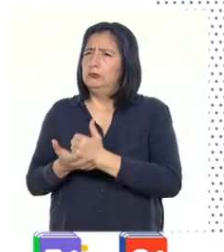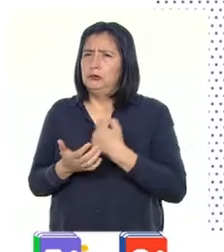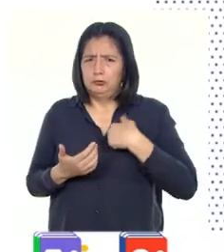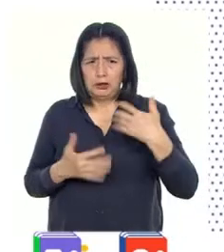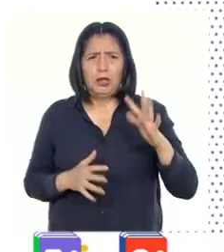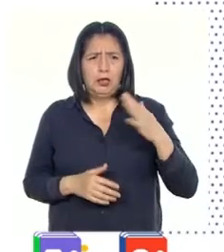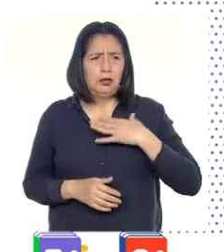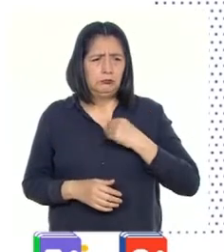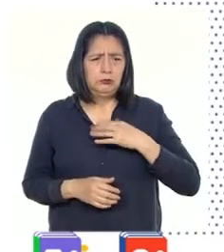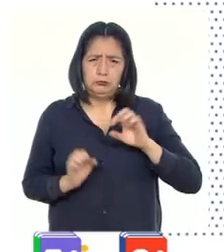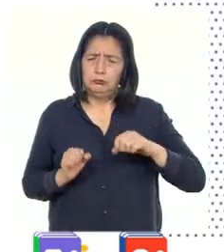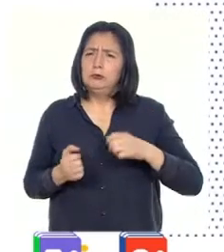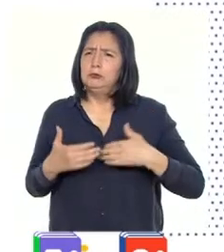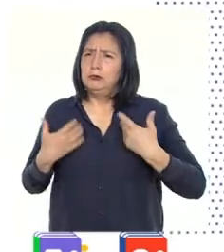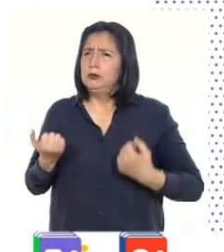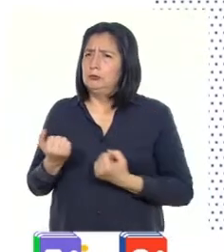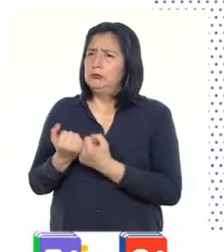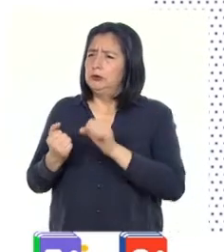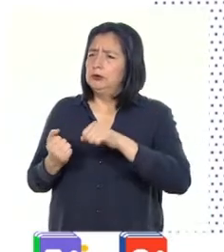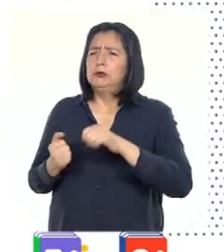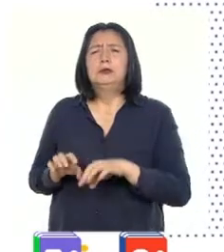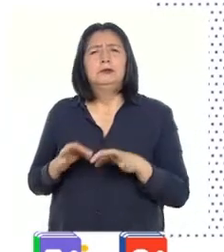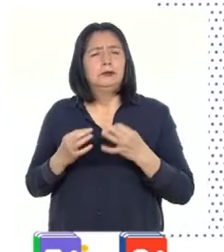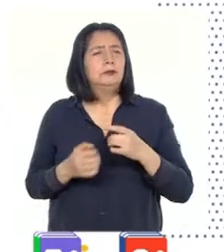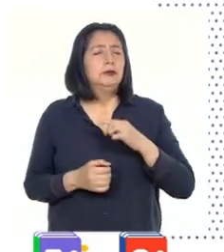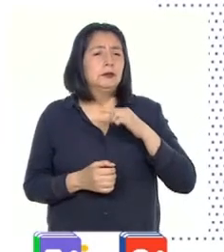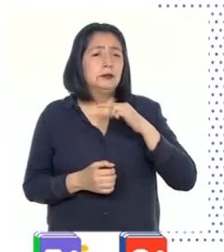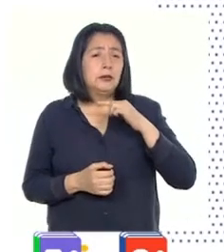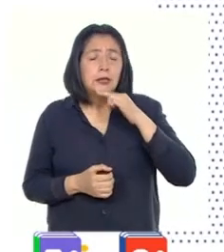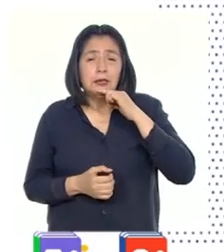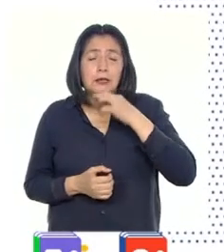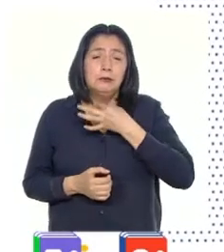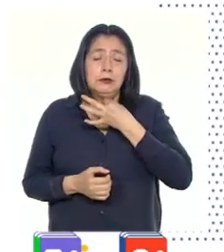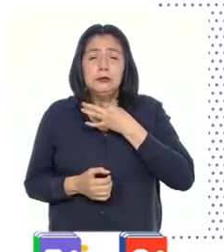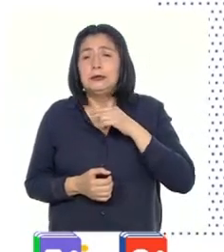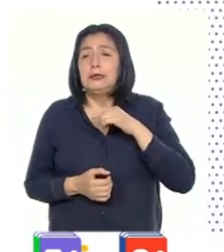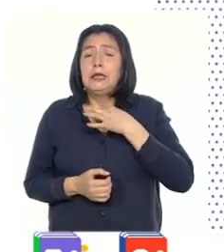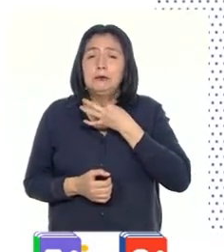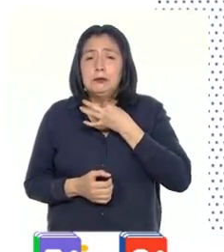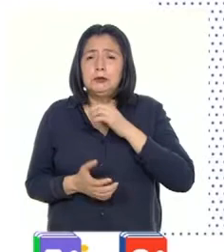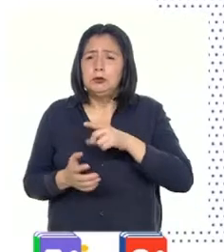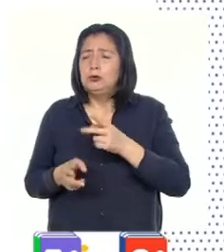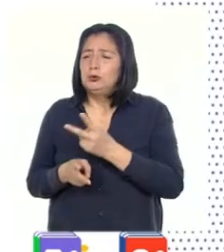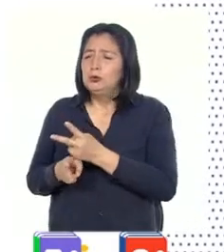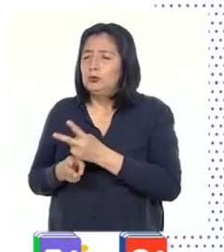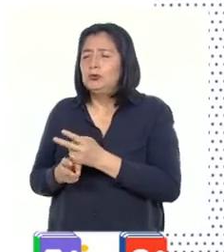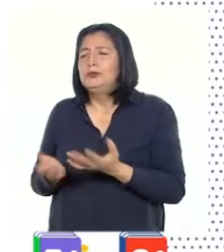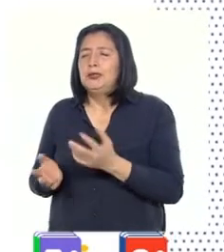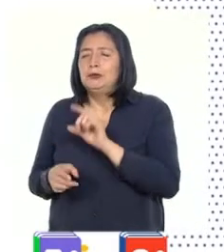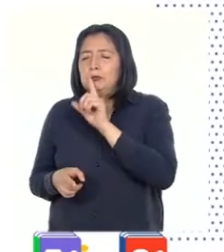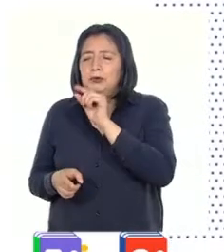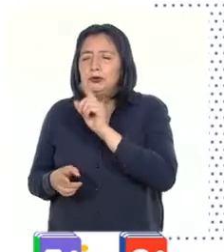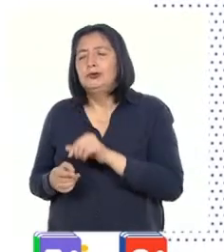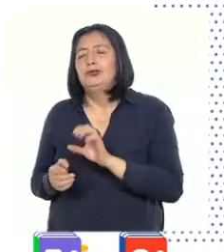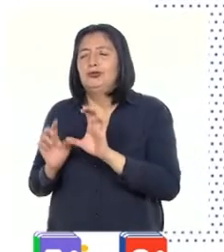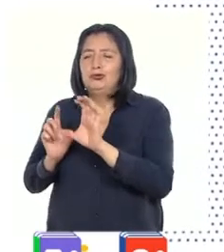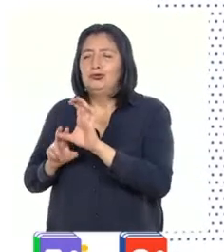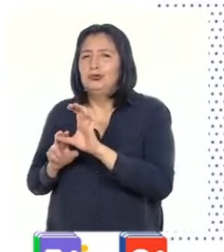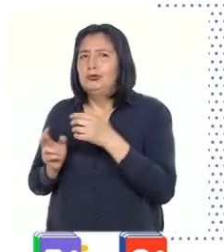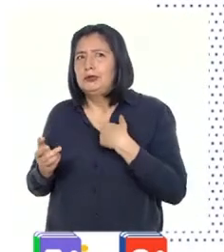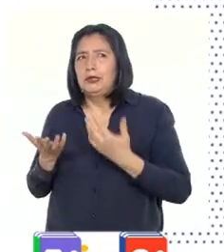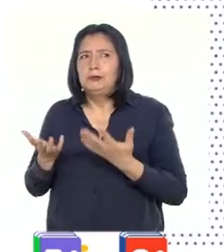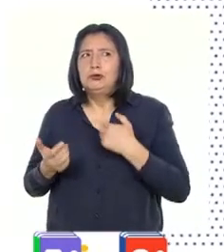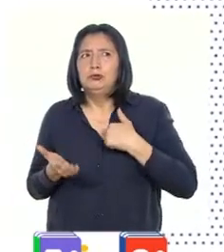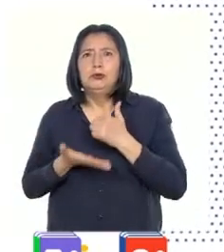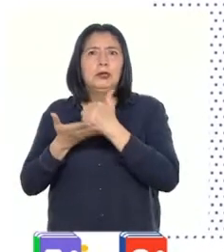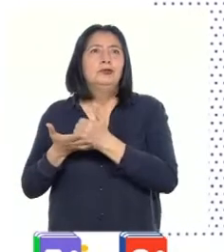tengo edad para hacerlo y apoyar en casa. Mis abuelitos, además de todo, crían pollos y cuyos. Creo que puedo ser una